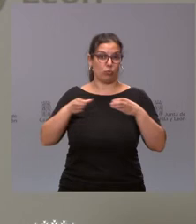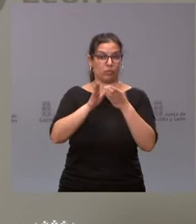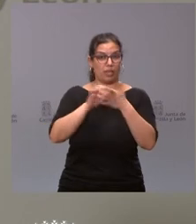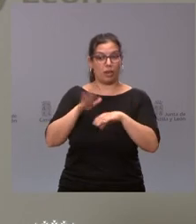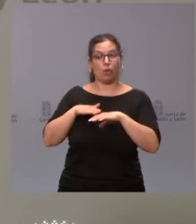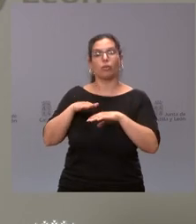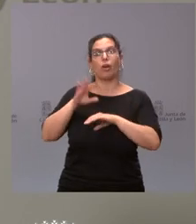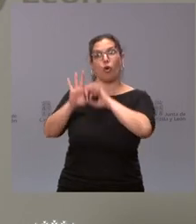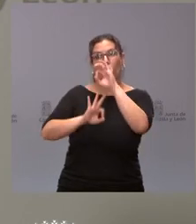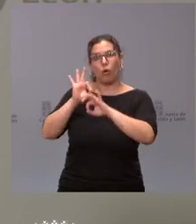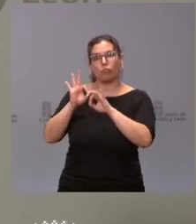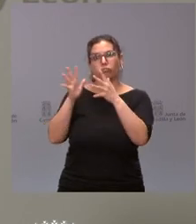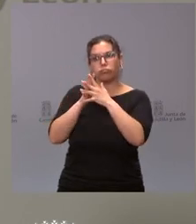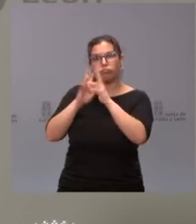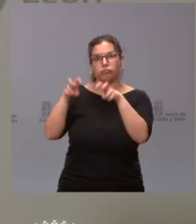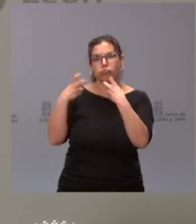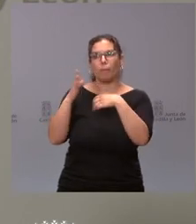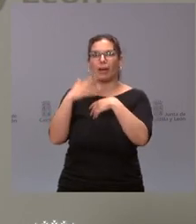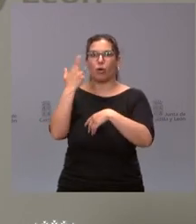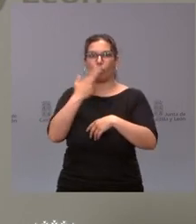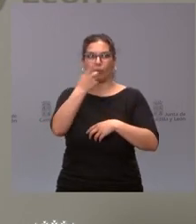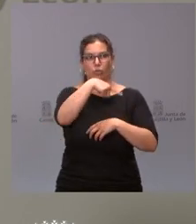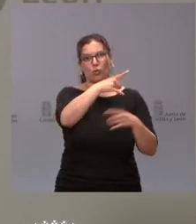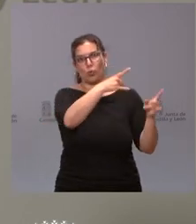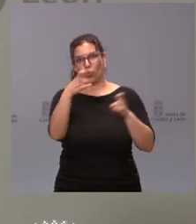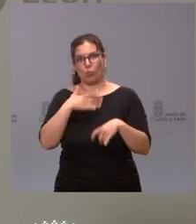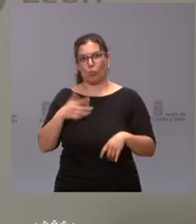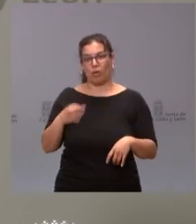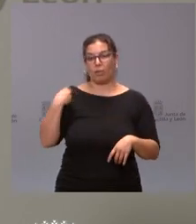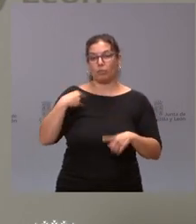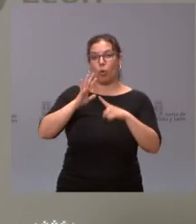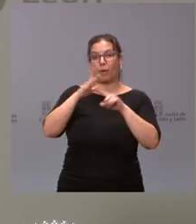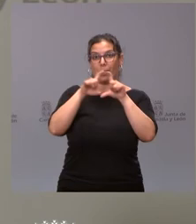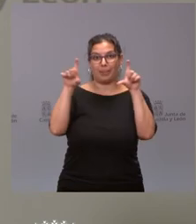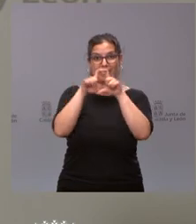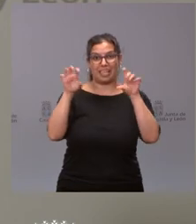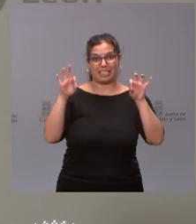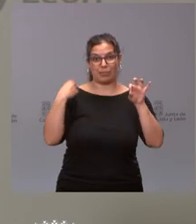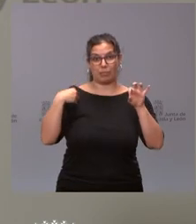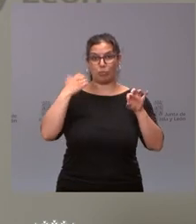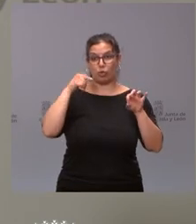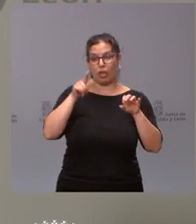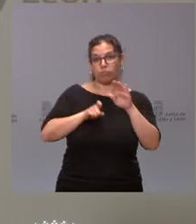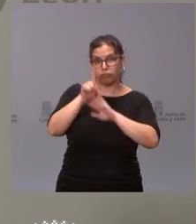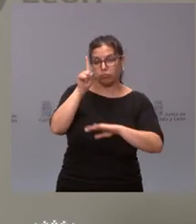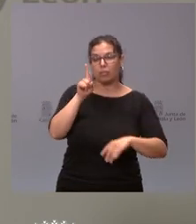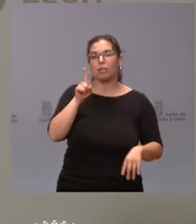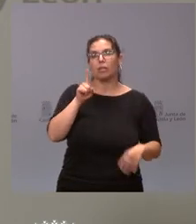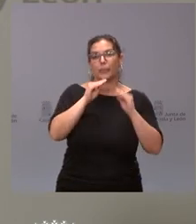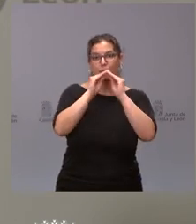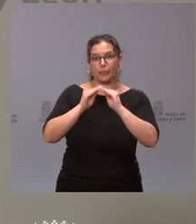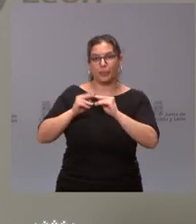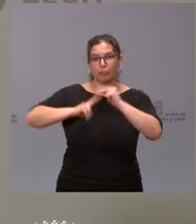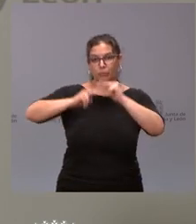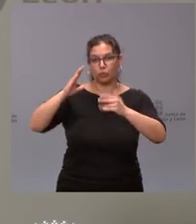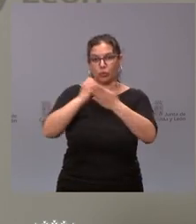efectivo ese compromiso empresarial que es el desarrollo del parque empresarial en Soria y es el desarrollo de esas